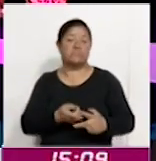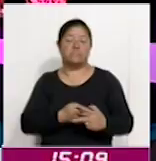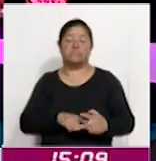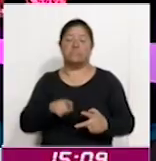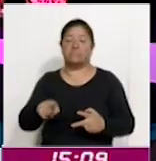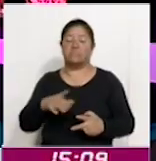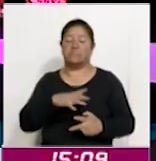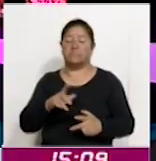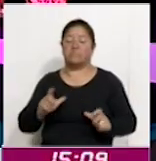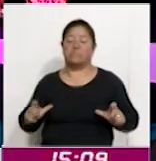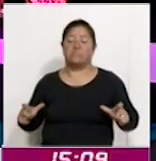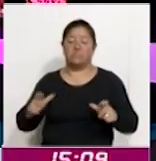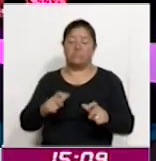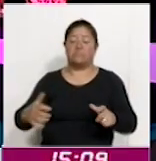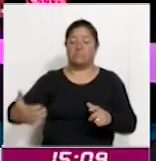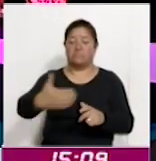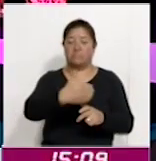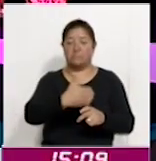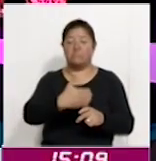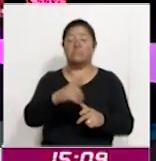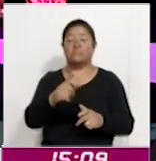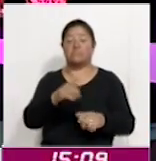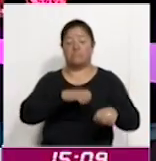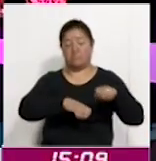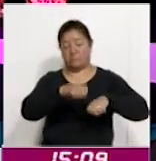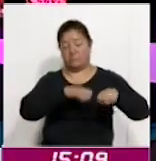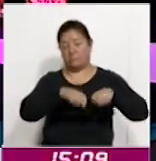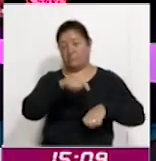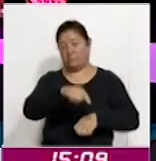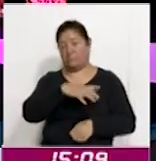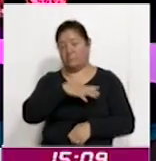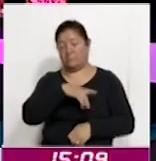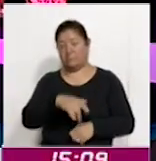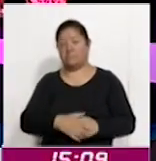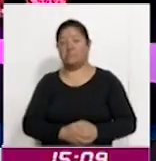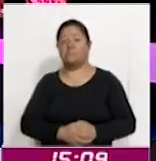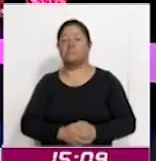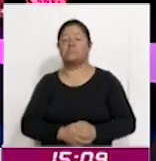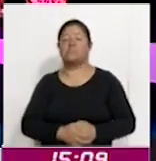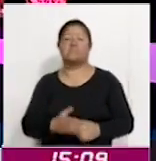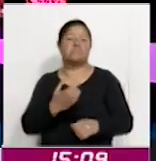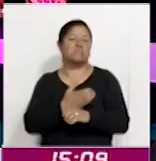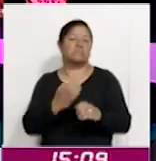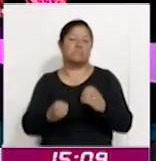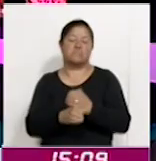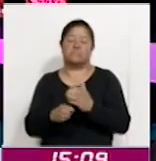jornada de reclutamiento por parte de una empresa que produce electrodomésticos.